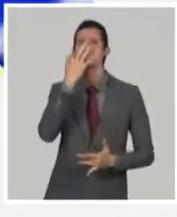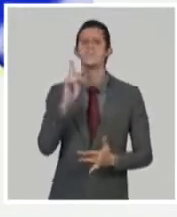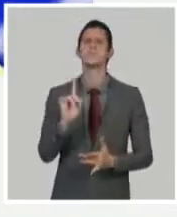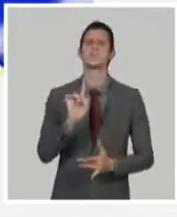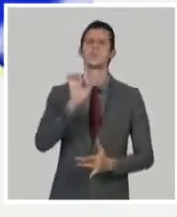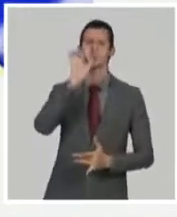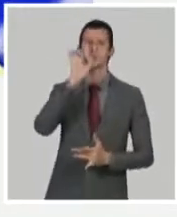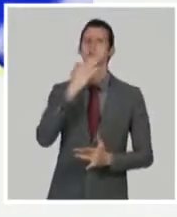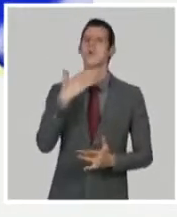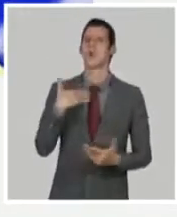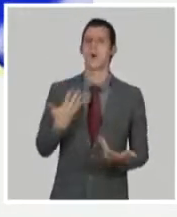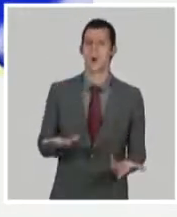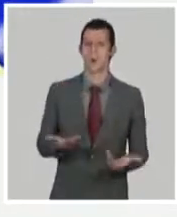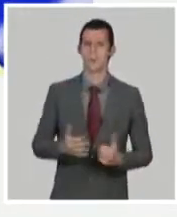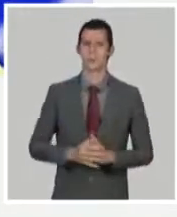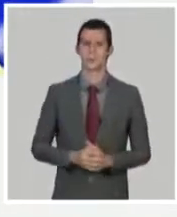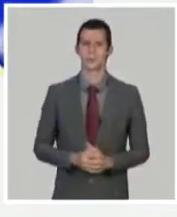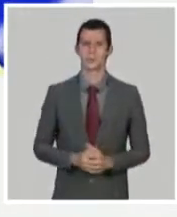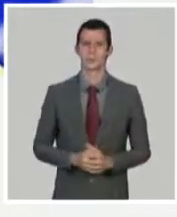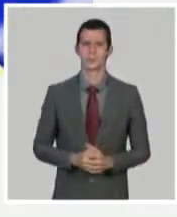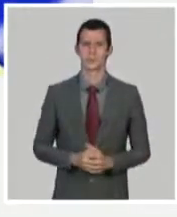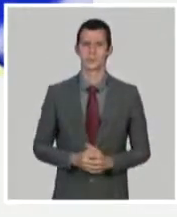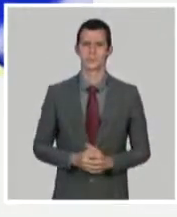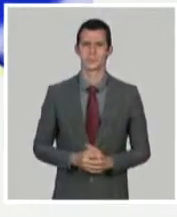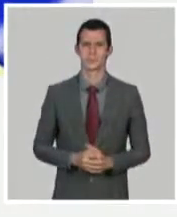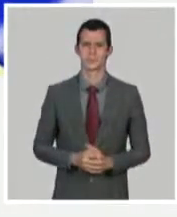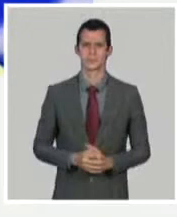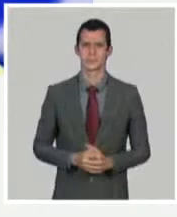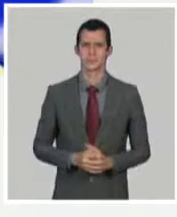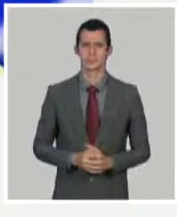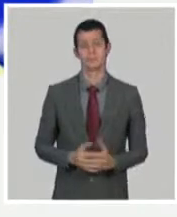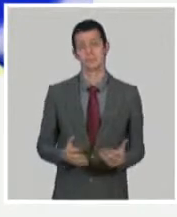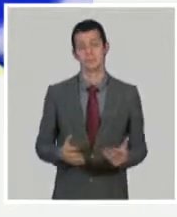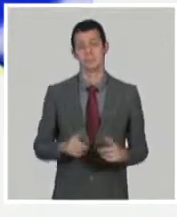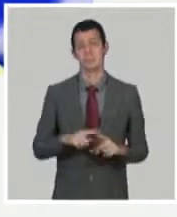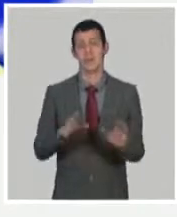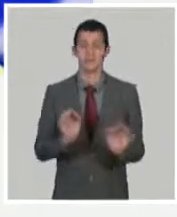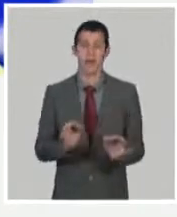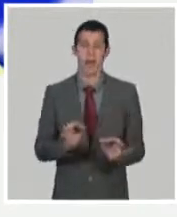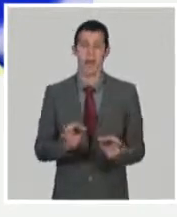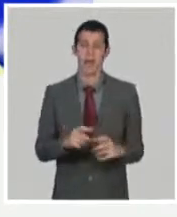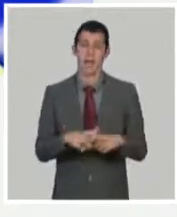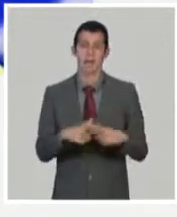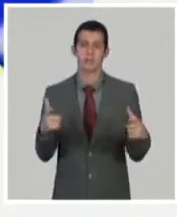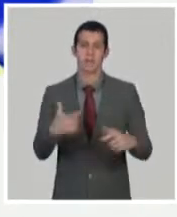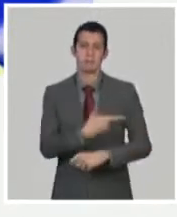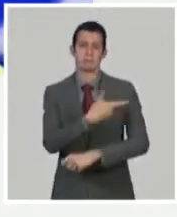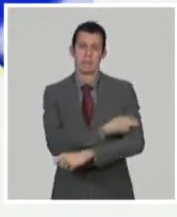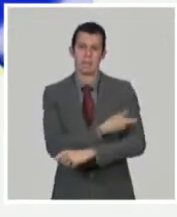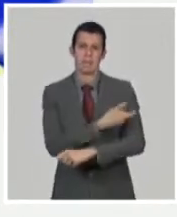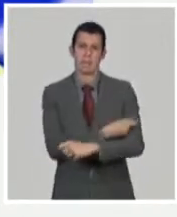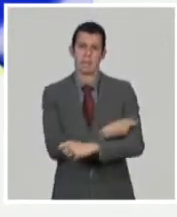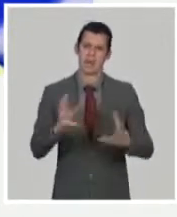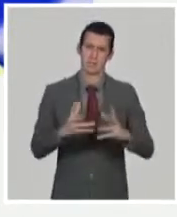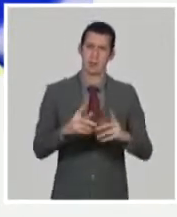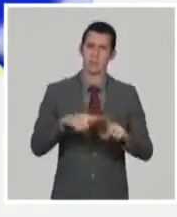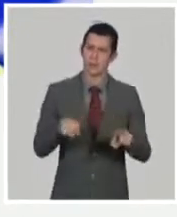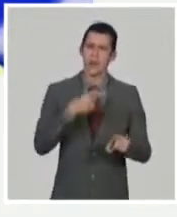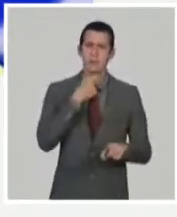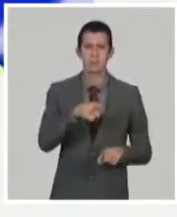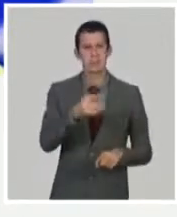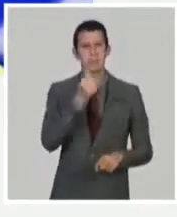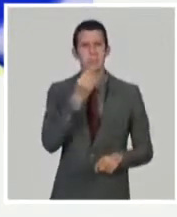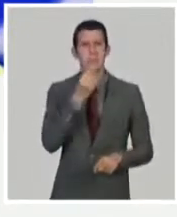y también es muy, digamos, también sería muy amigable, ¿no? Que la vía intranasal fuera una vía de inmunización